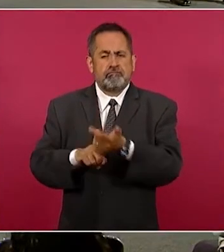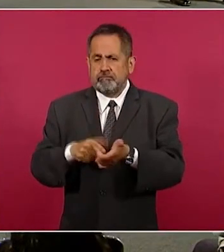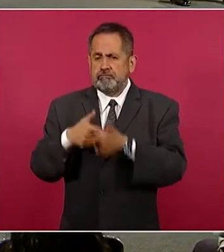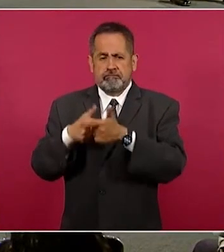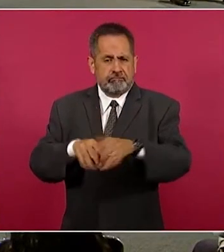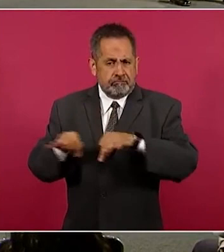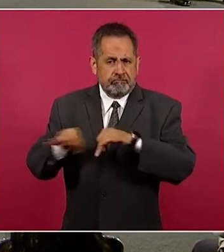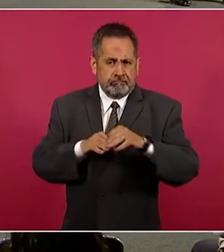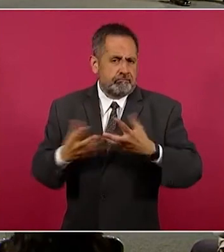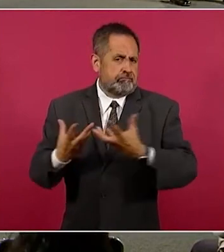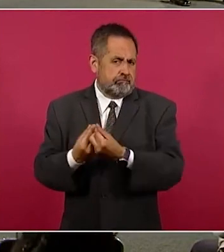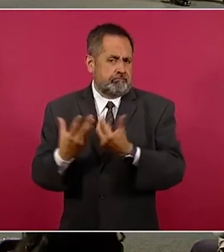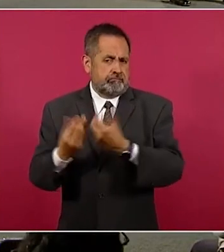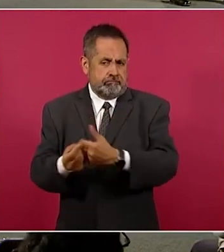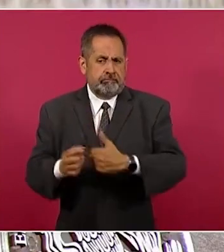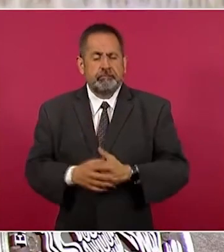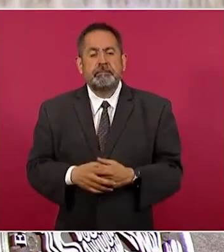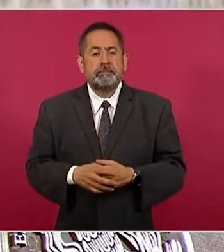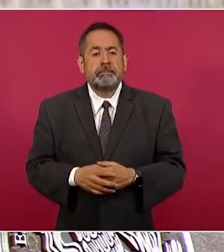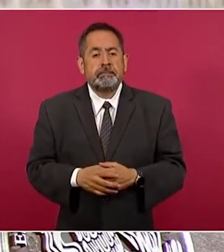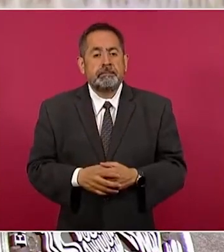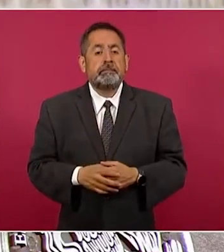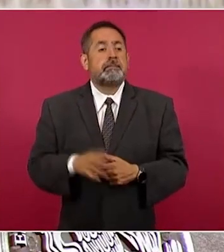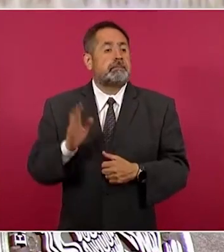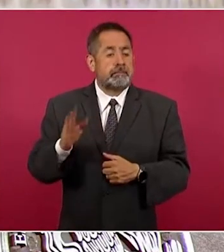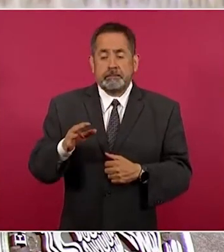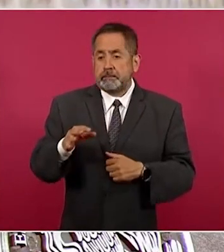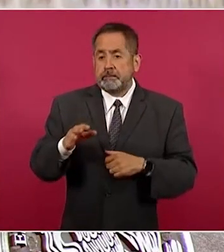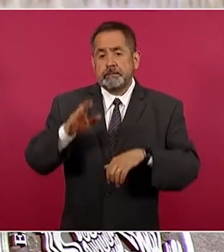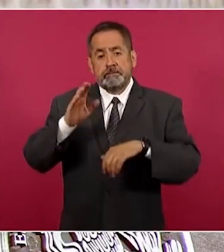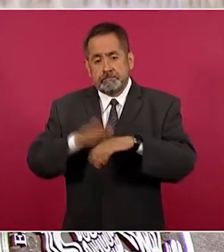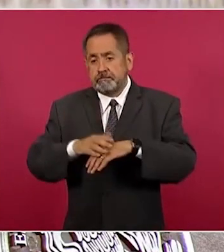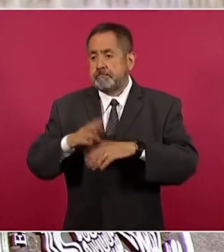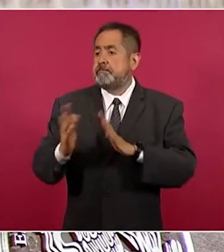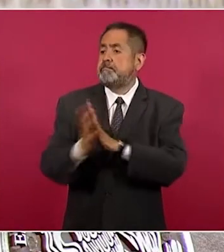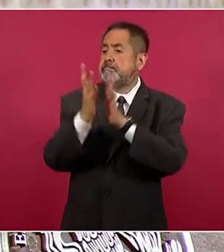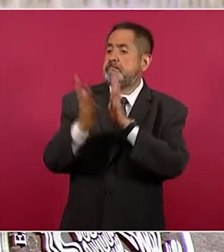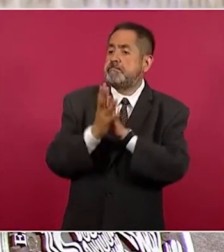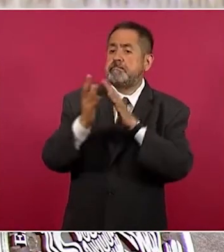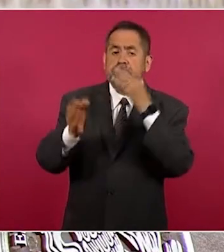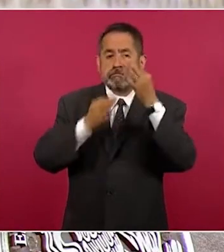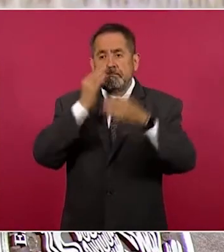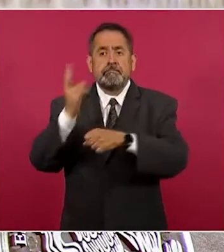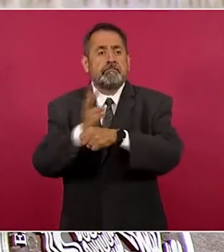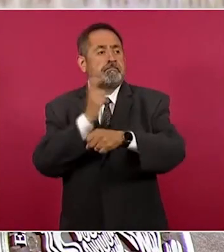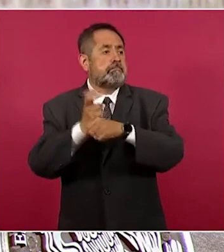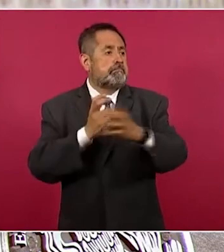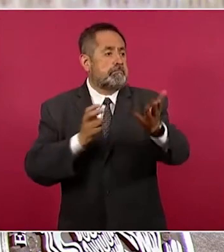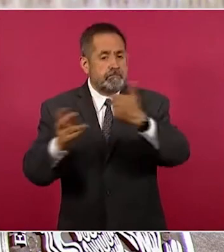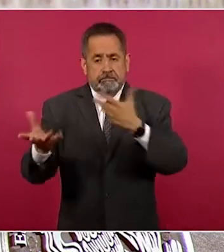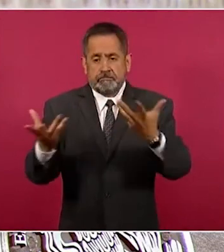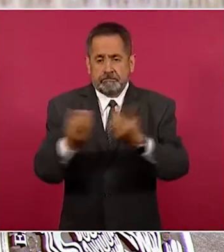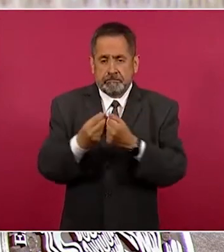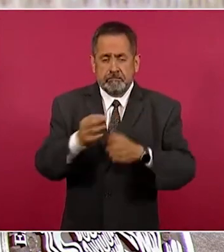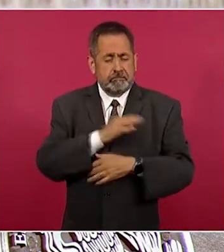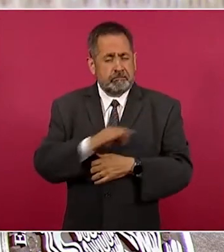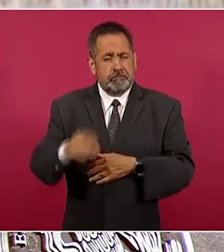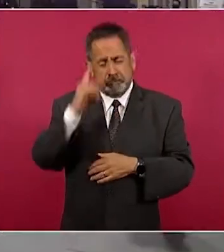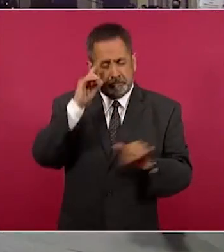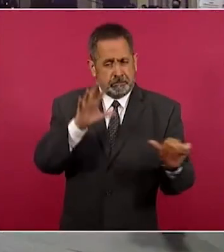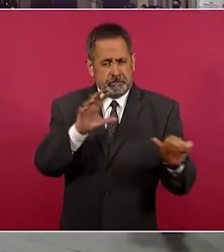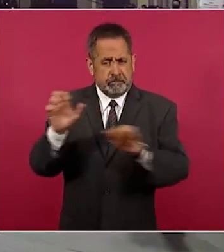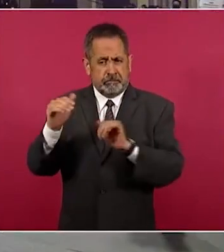las mismas. Se han promovido la mayor participación de los procesos a través de convocatorias, se admitieron cerca de